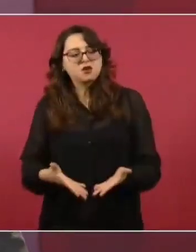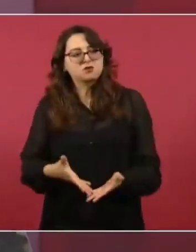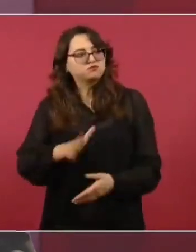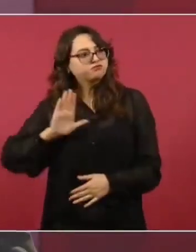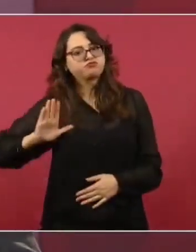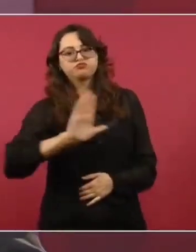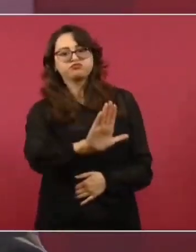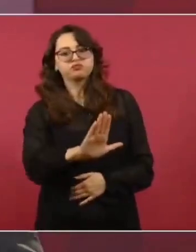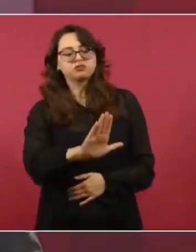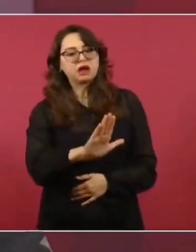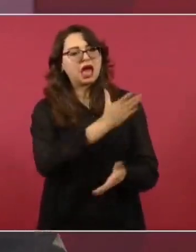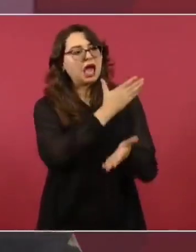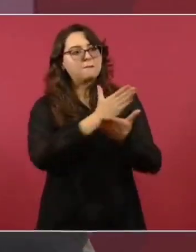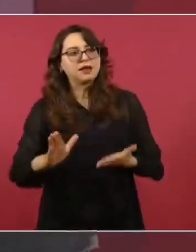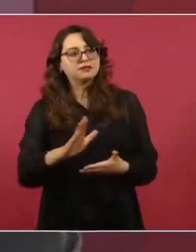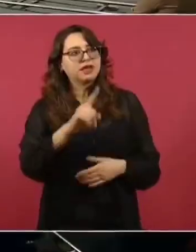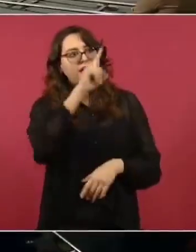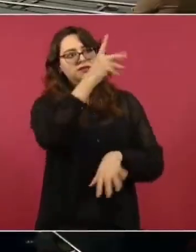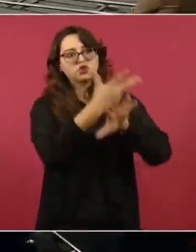Unidos. Muchas gracias, señor.